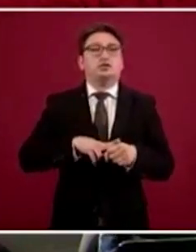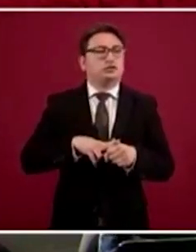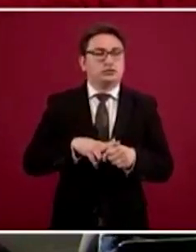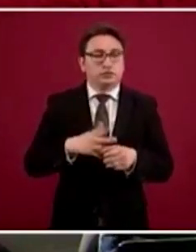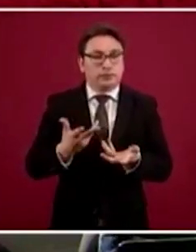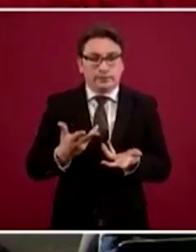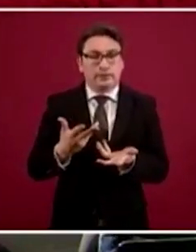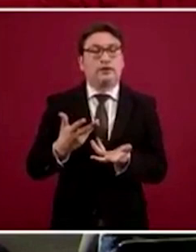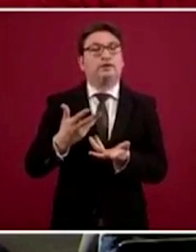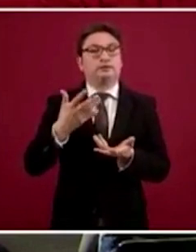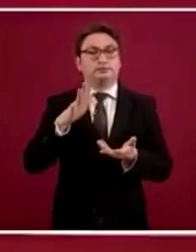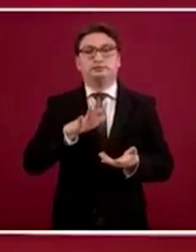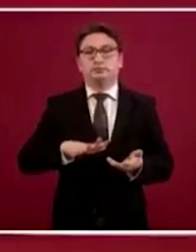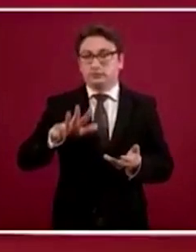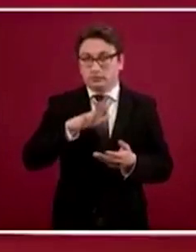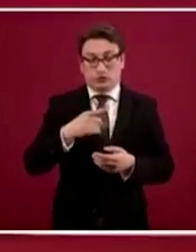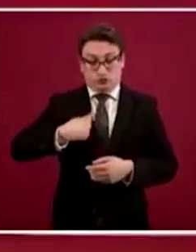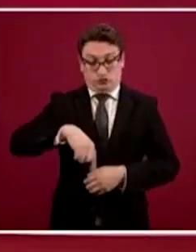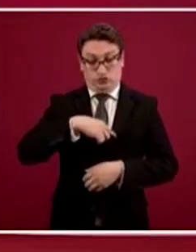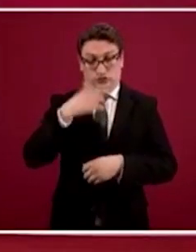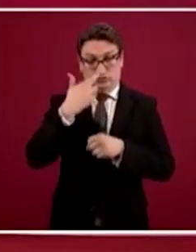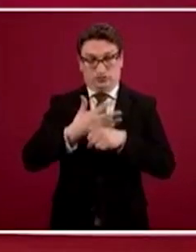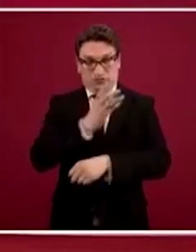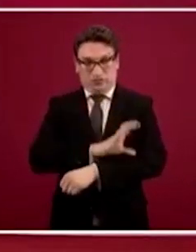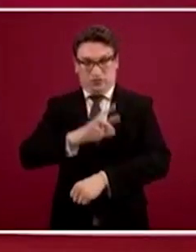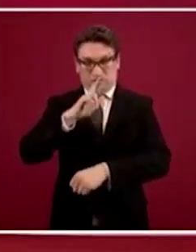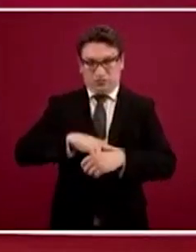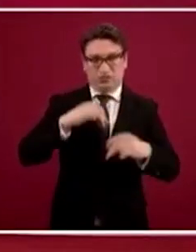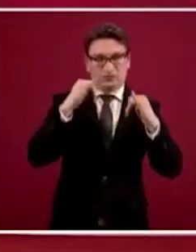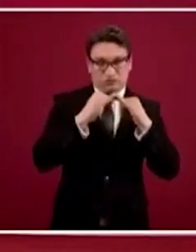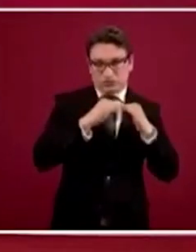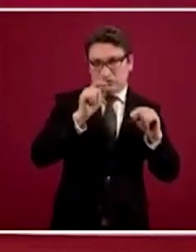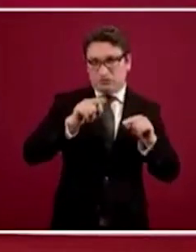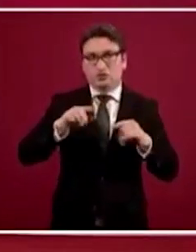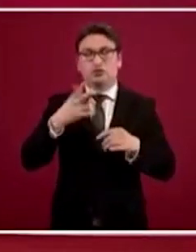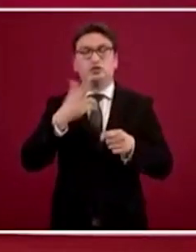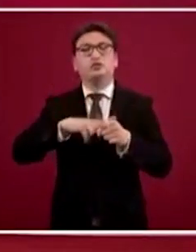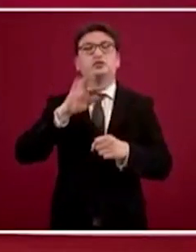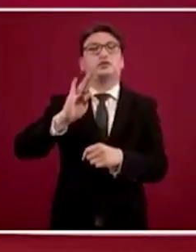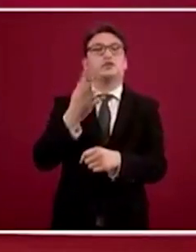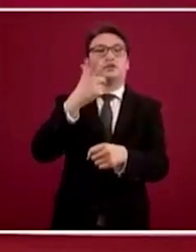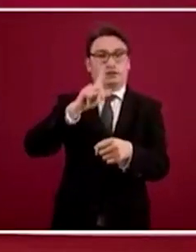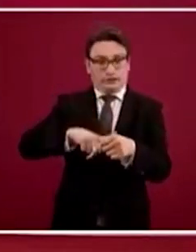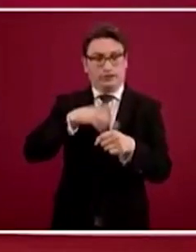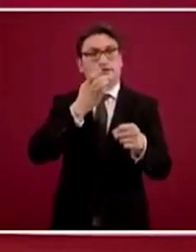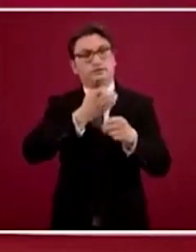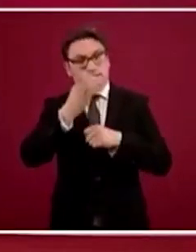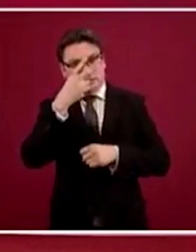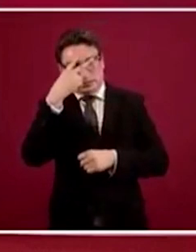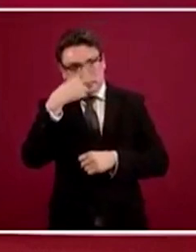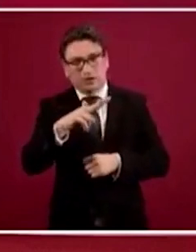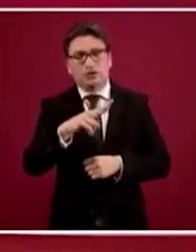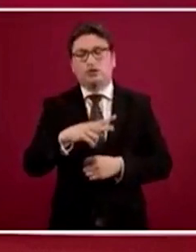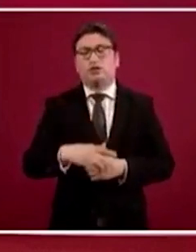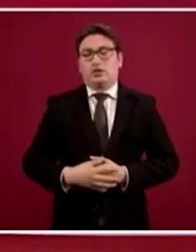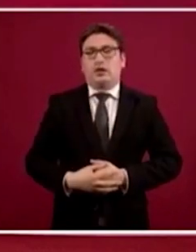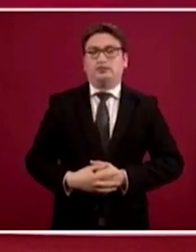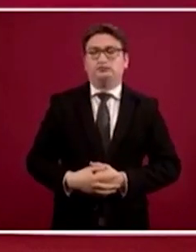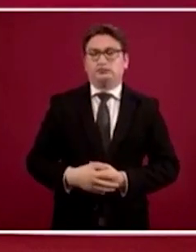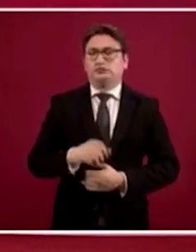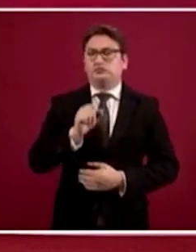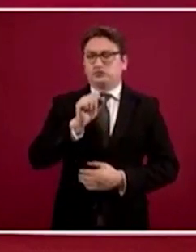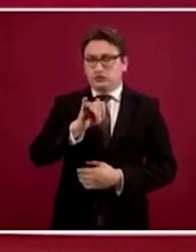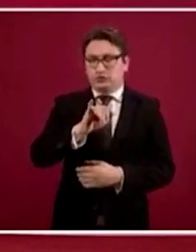nuestra coordinación de institutos y hospitales federales y del Estado de México, sí, y